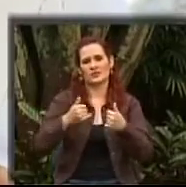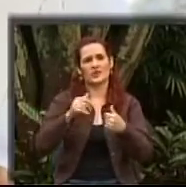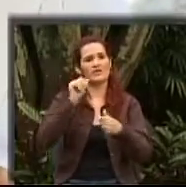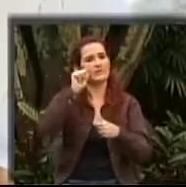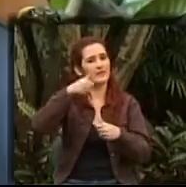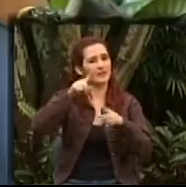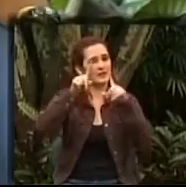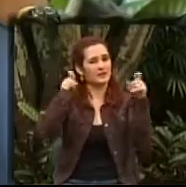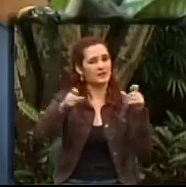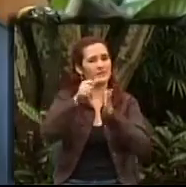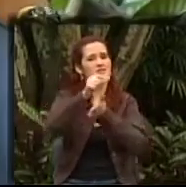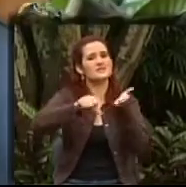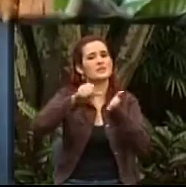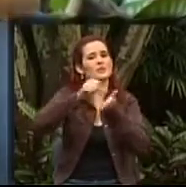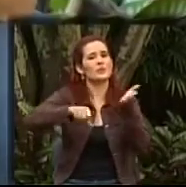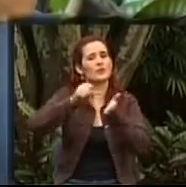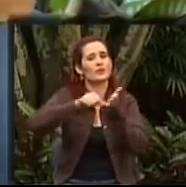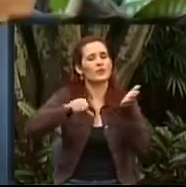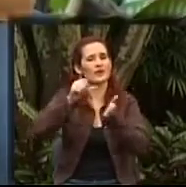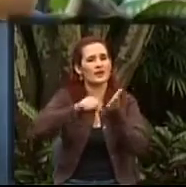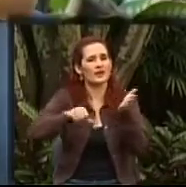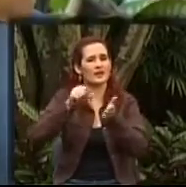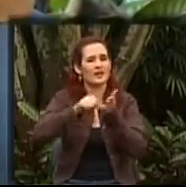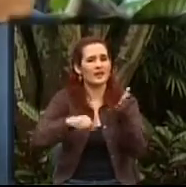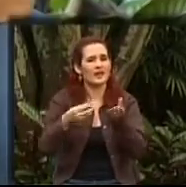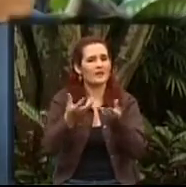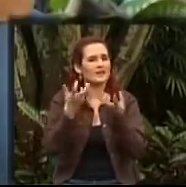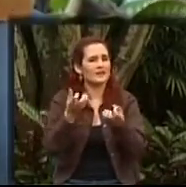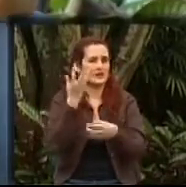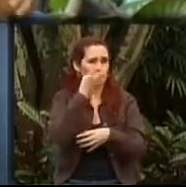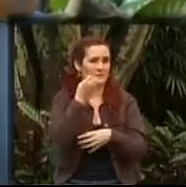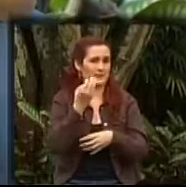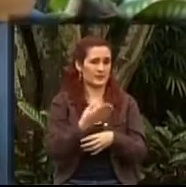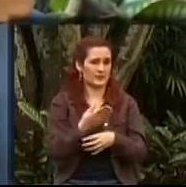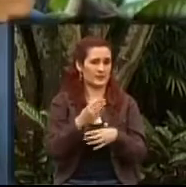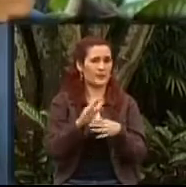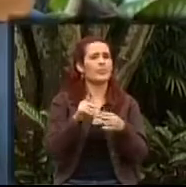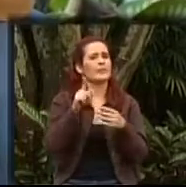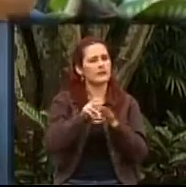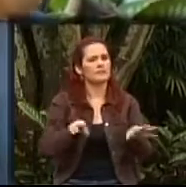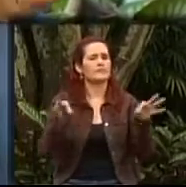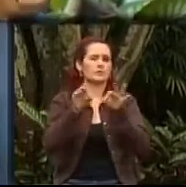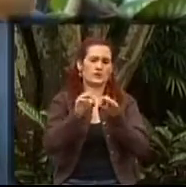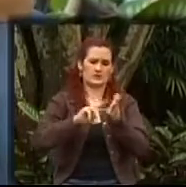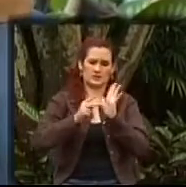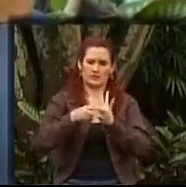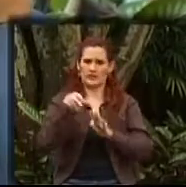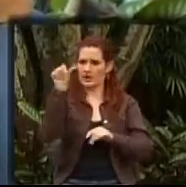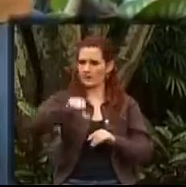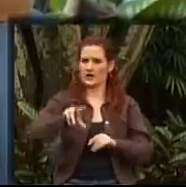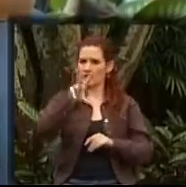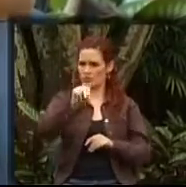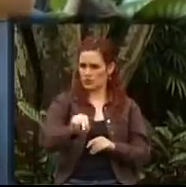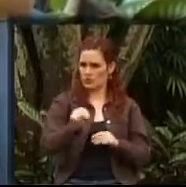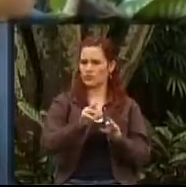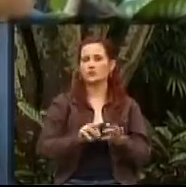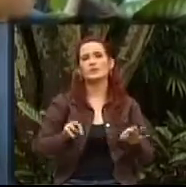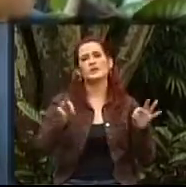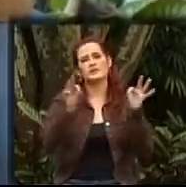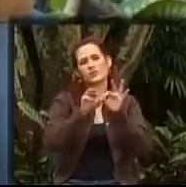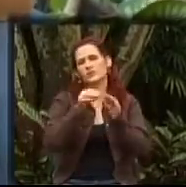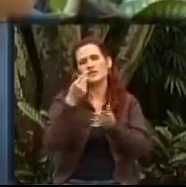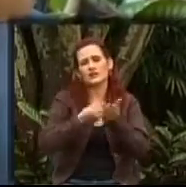estéticas. No es un asunto de cuestionar las cirugías estéticas, es buscar las buenas prácticas responsables en sitios reconocidos, con profesionales